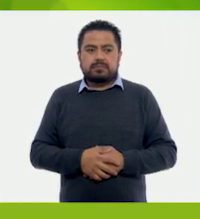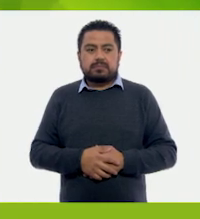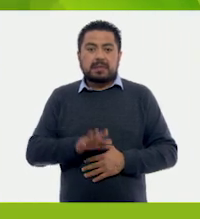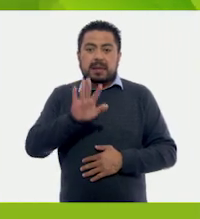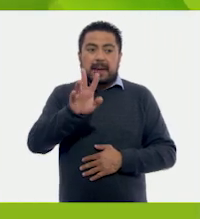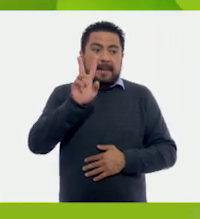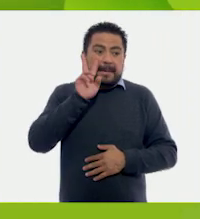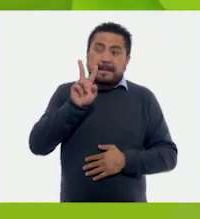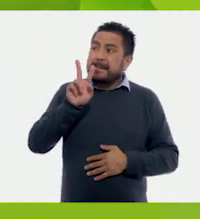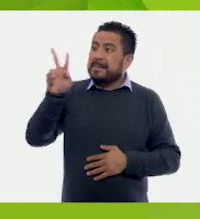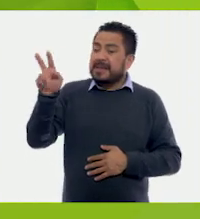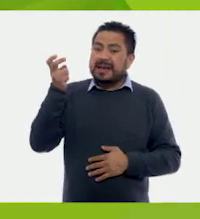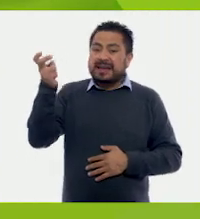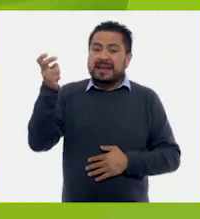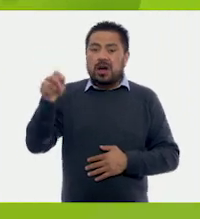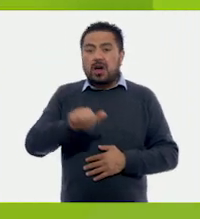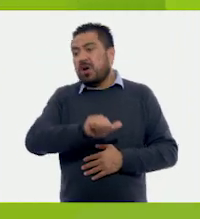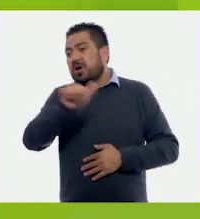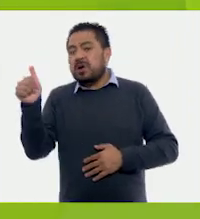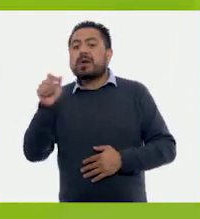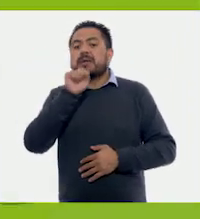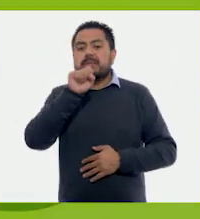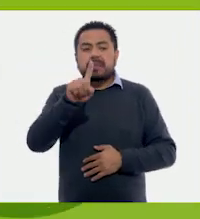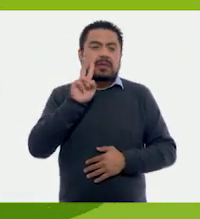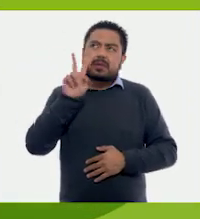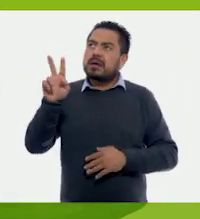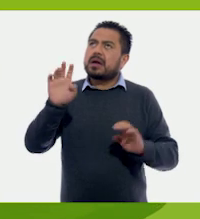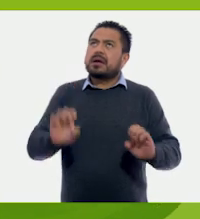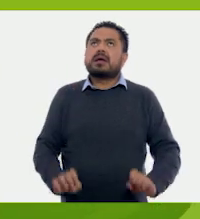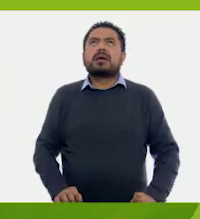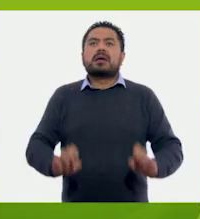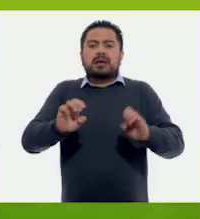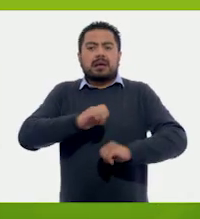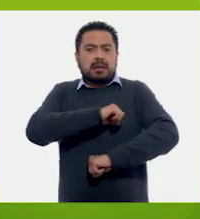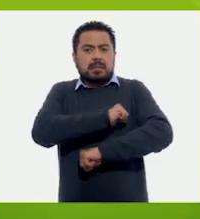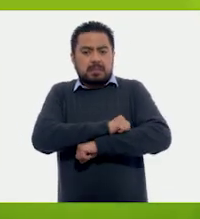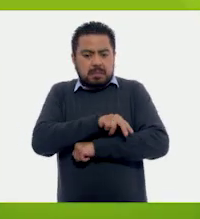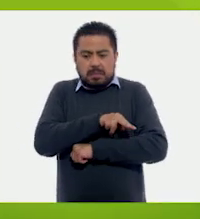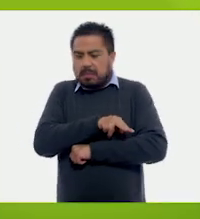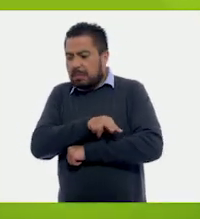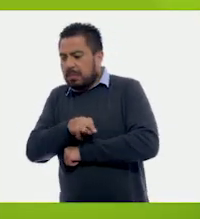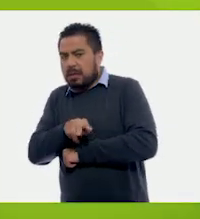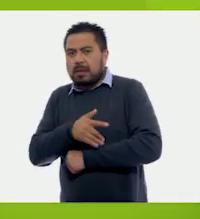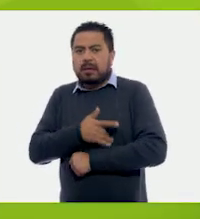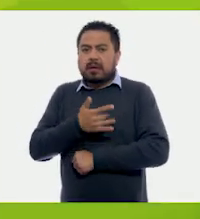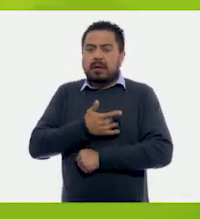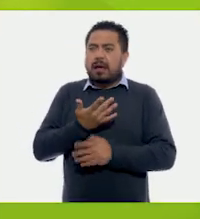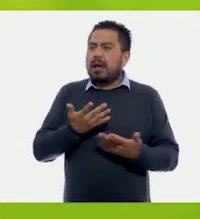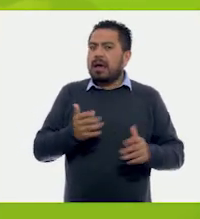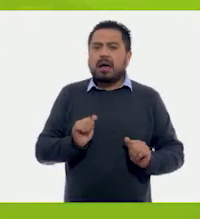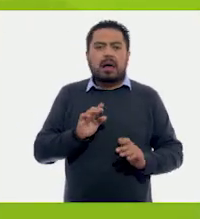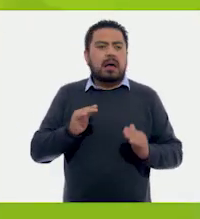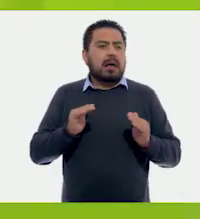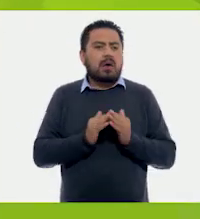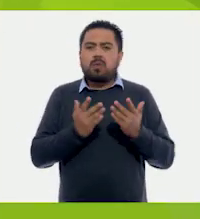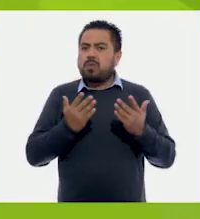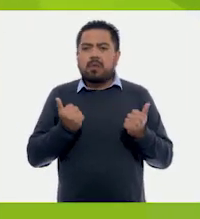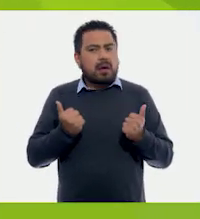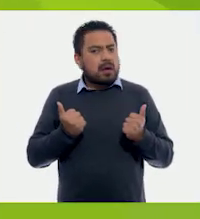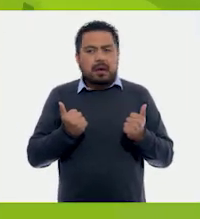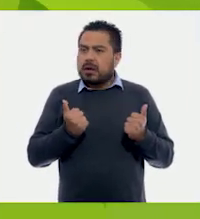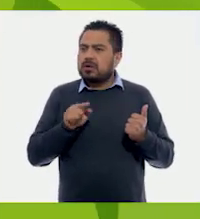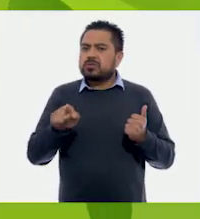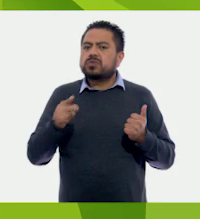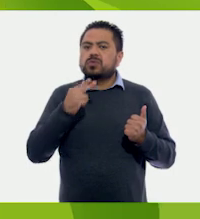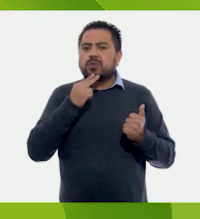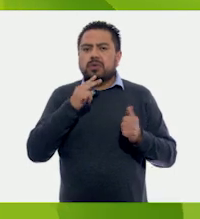Miren, en esta otra también se ve un edificio con balcones, pero al parecer ya no se habita como casa. Su